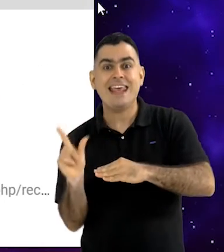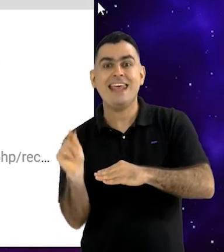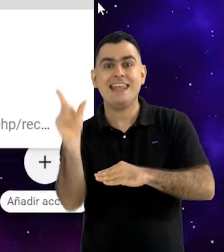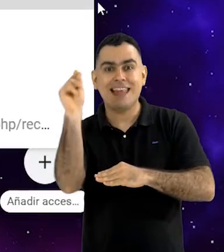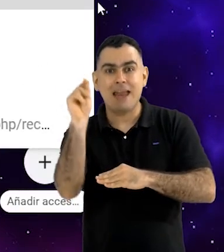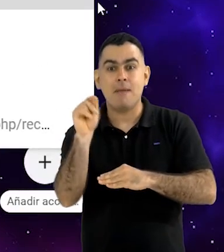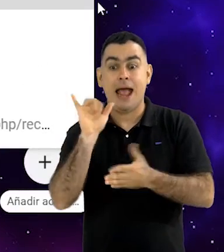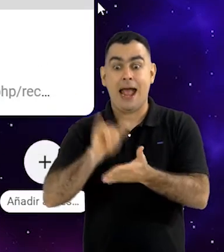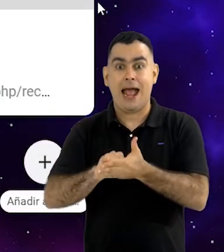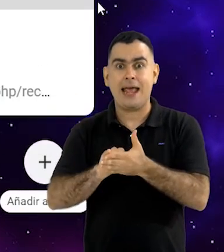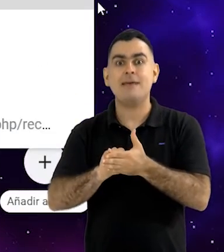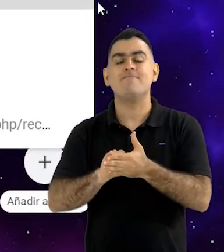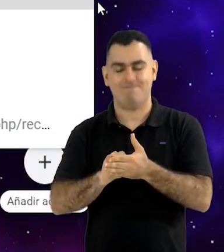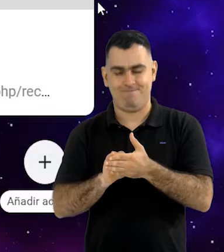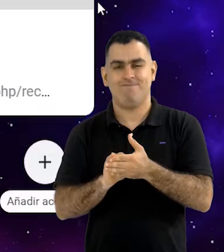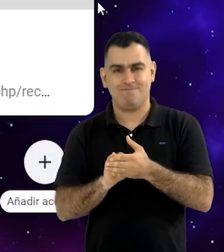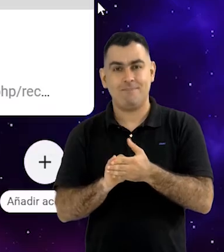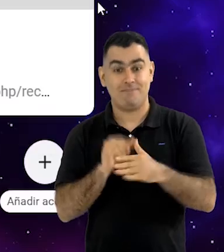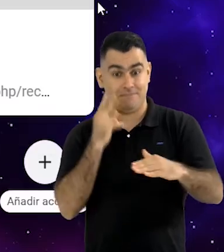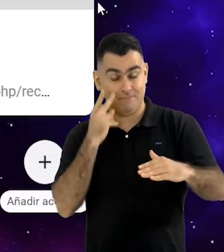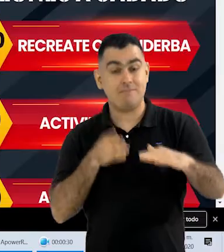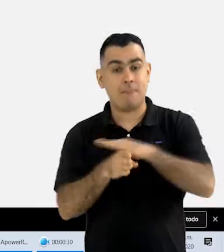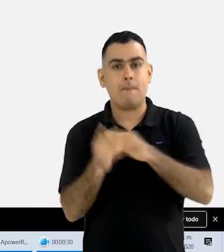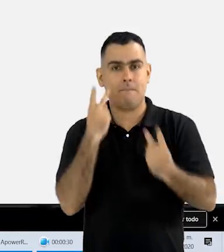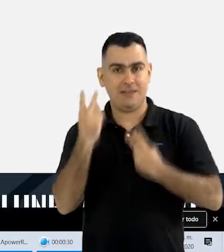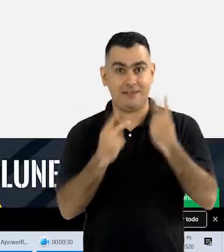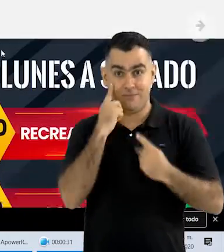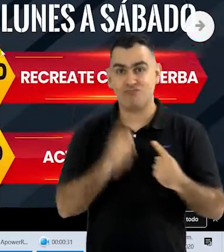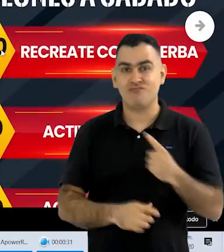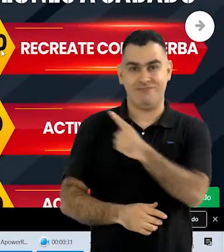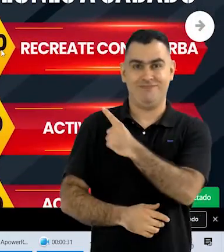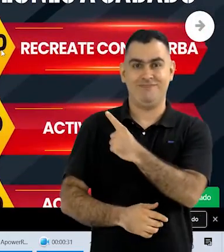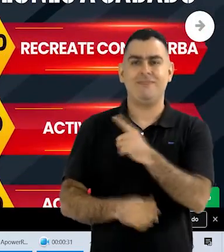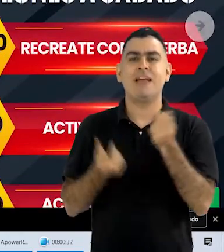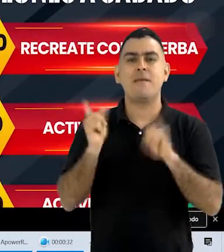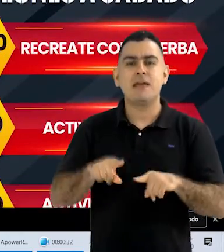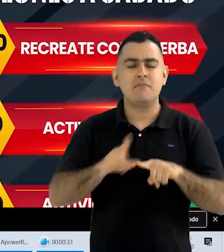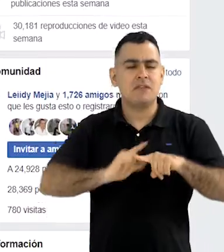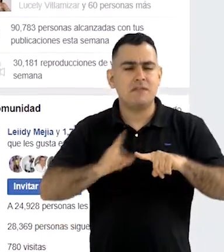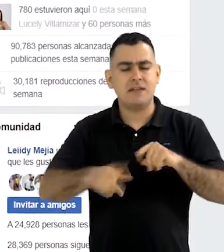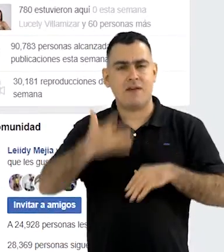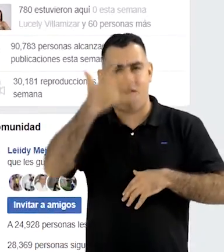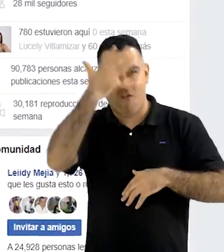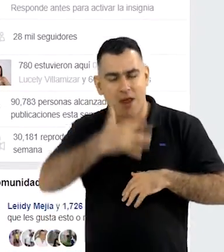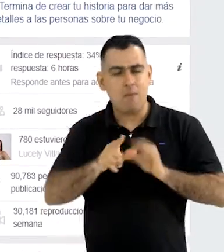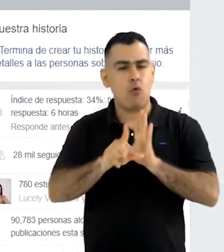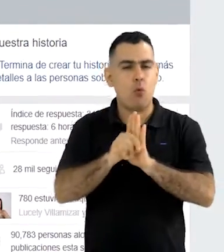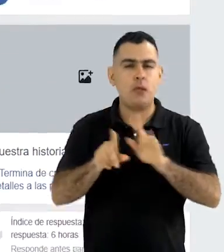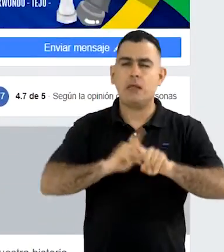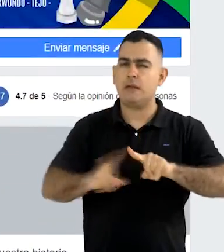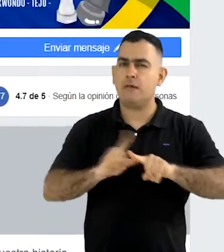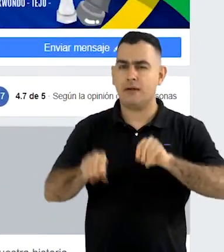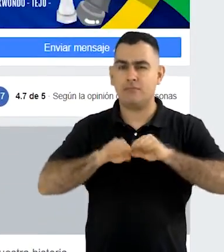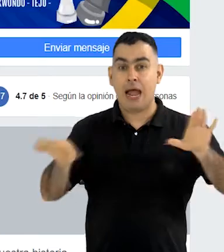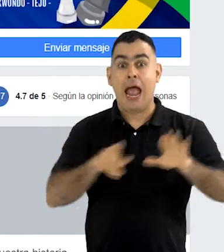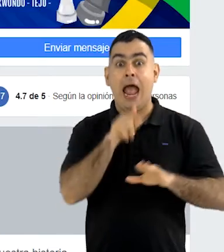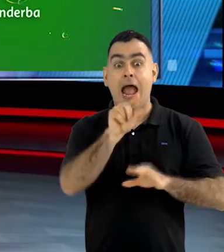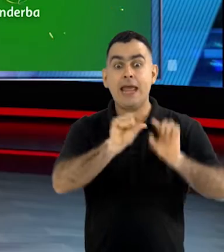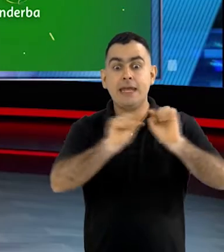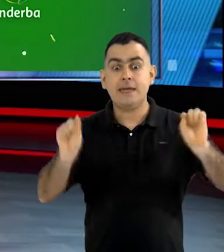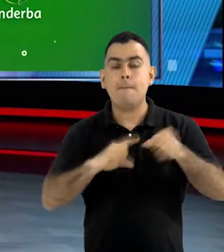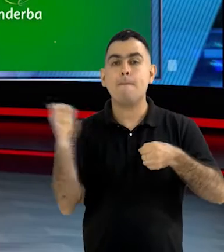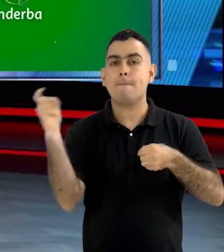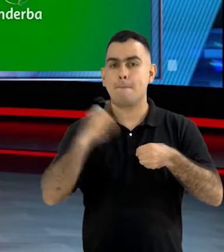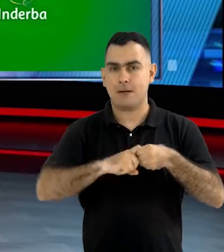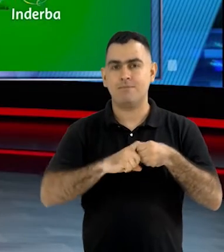www.inderva.gov.co o también pueden visitar las redes sociales, allí encontrarán el